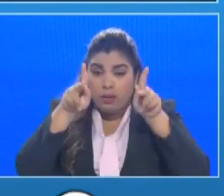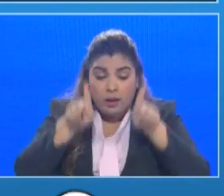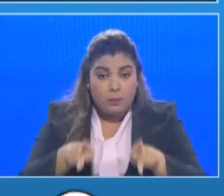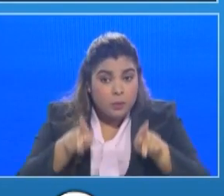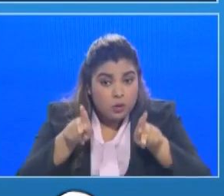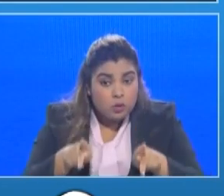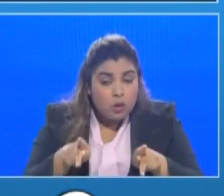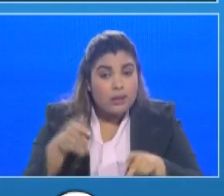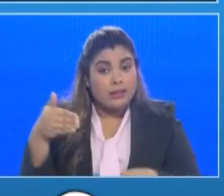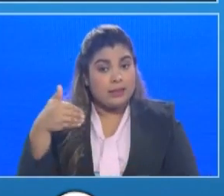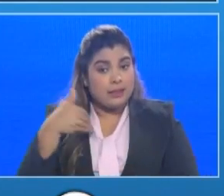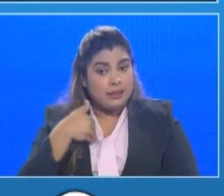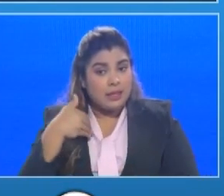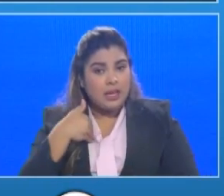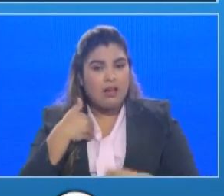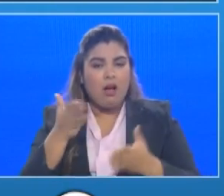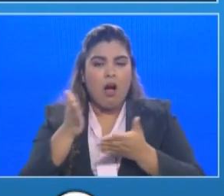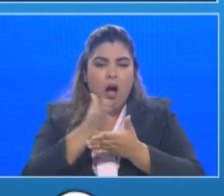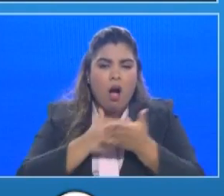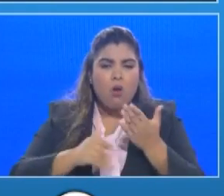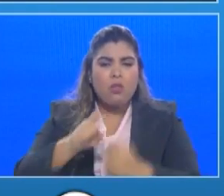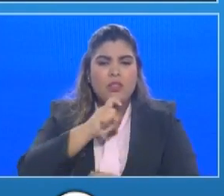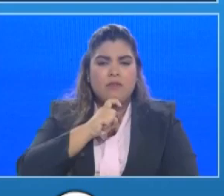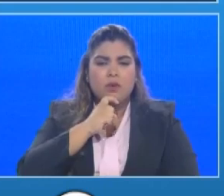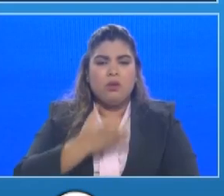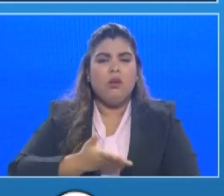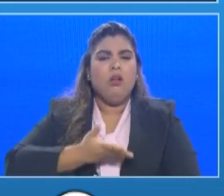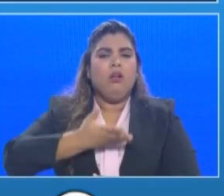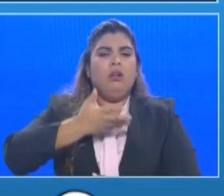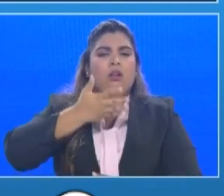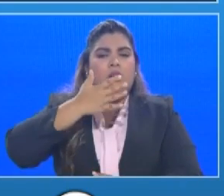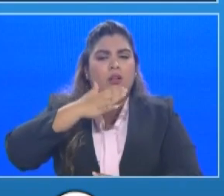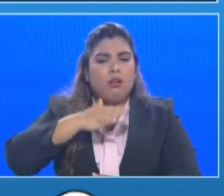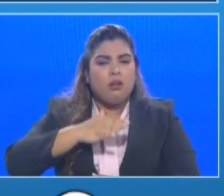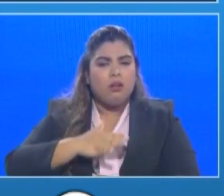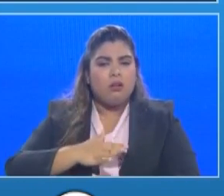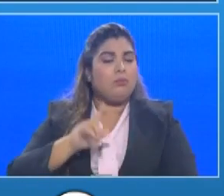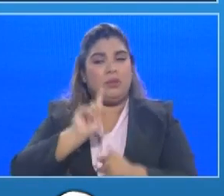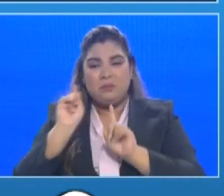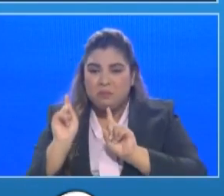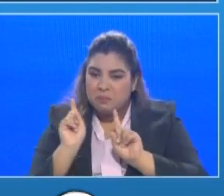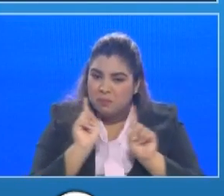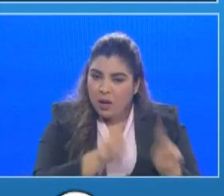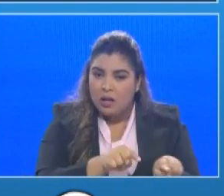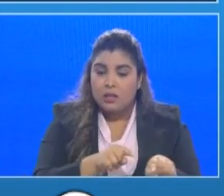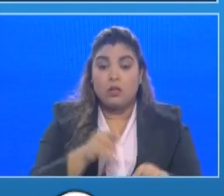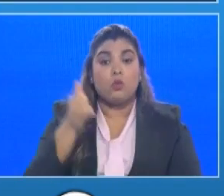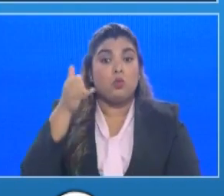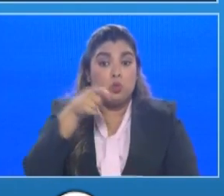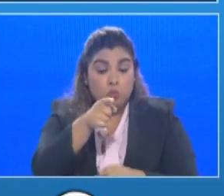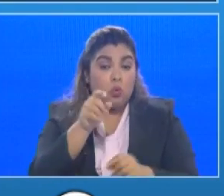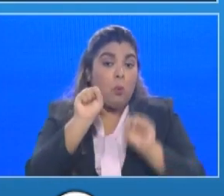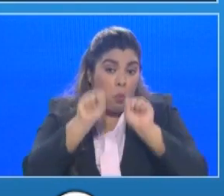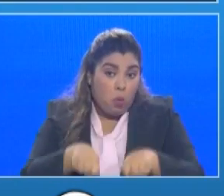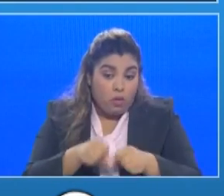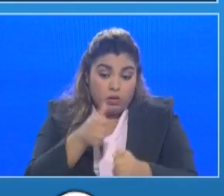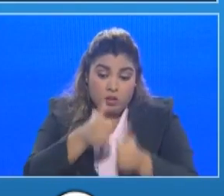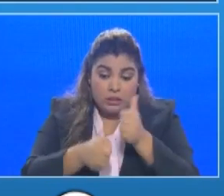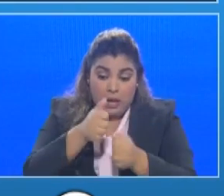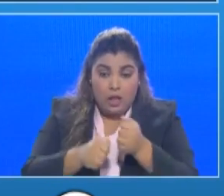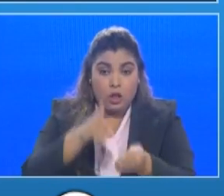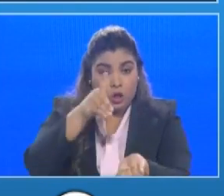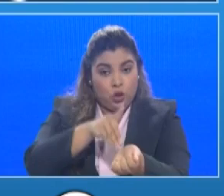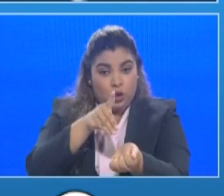tengan algún cuadro respiratorio no dejen de ir o ya sea llamar a Rosa pero también pueden ir a las